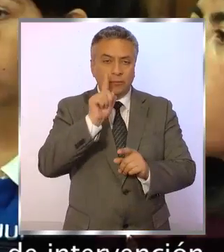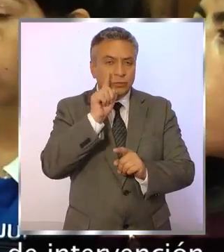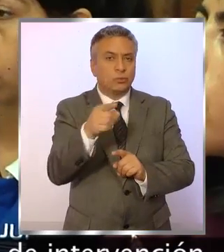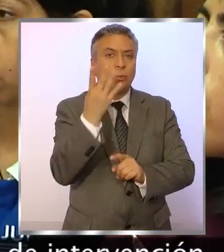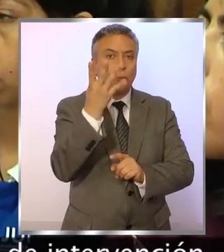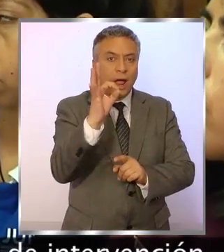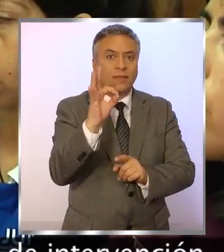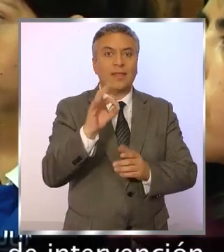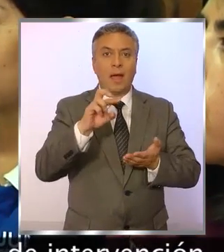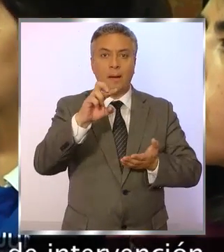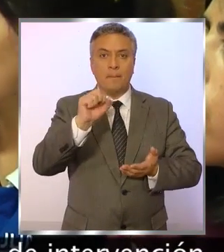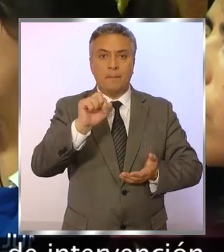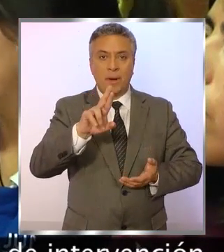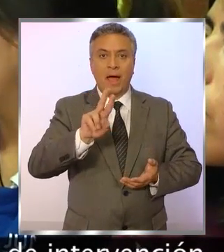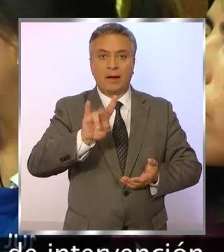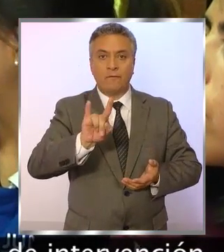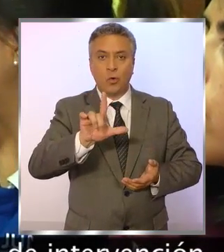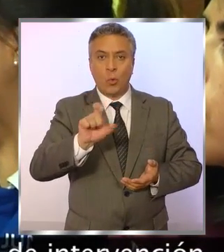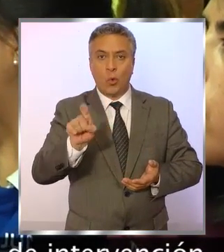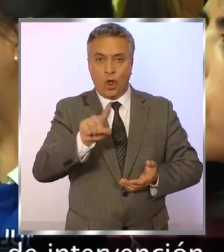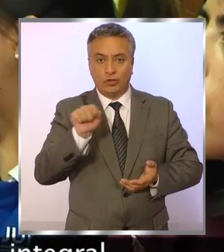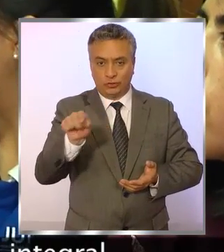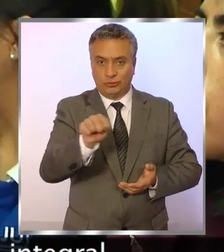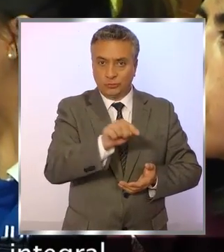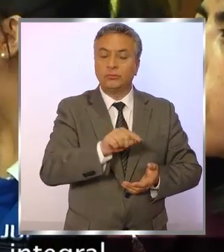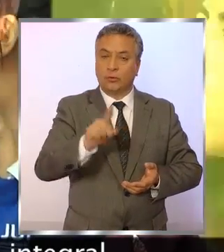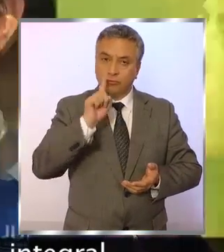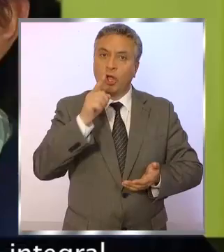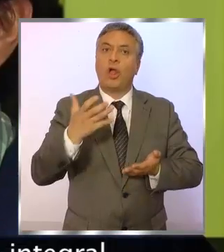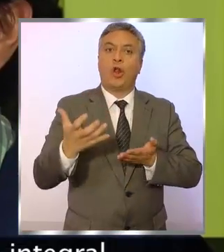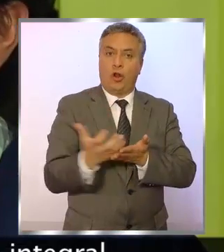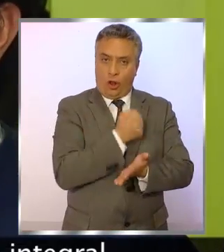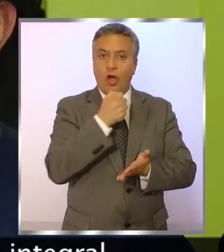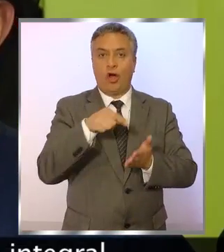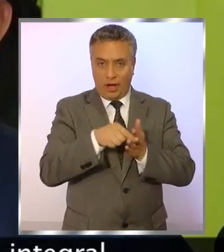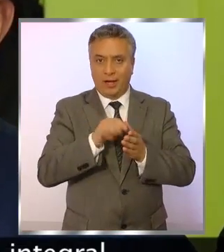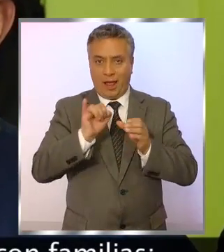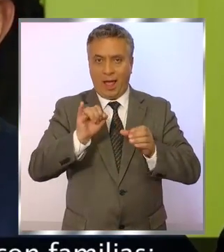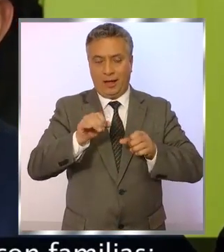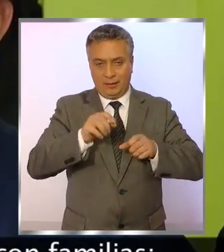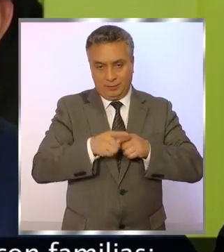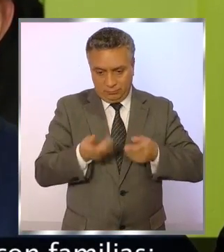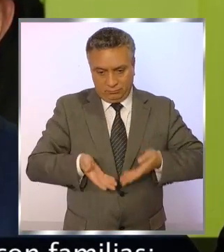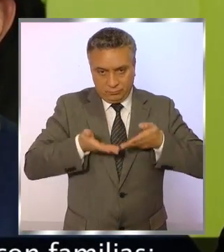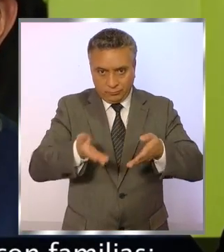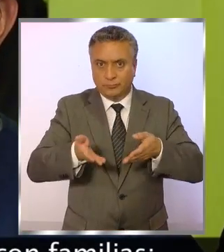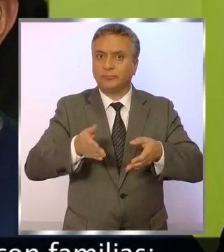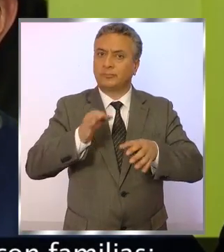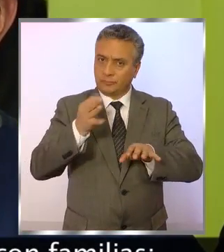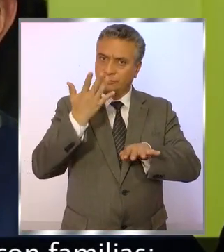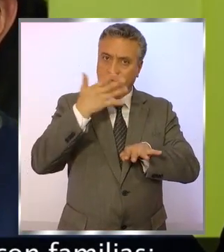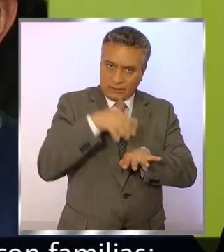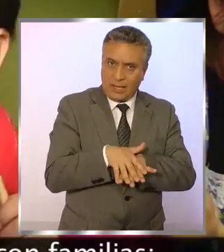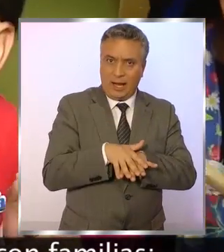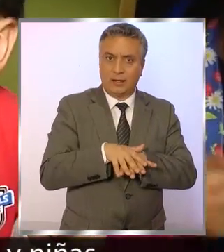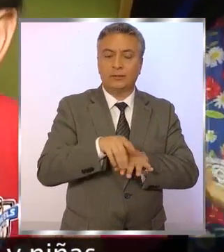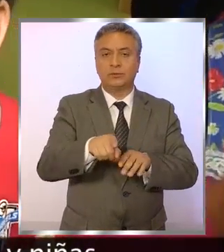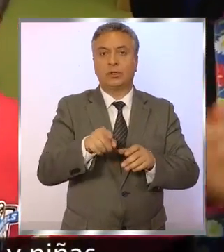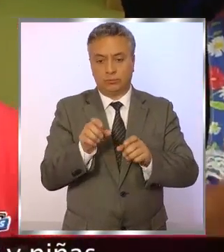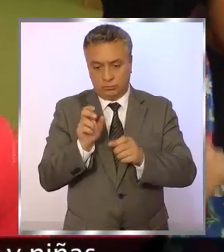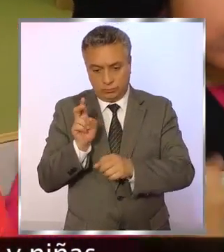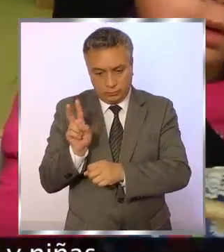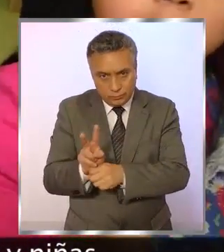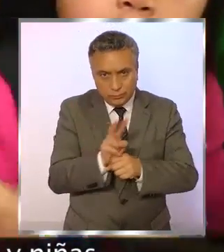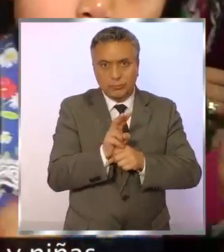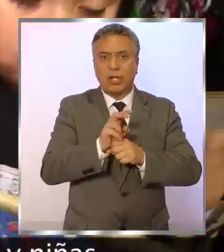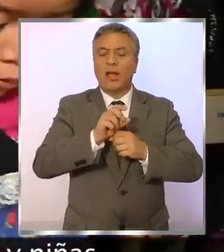párvulos considera cuatro ámbitos de intervención para lograr una intervención integral. Trabajo con equipo educativo, con familias, redes de